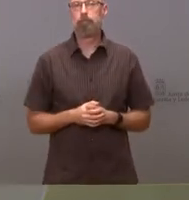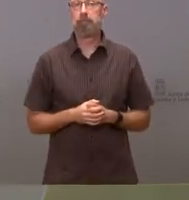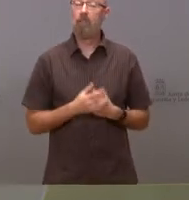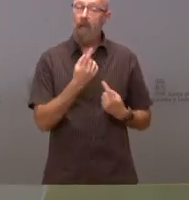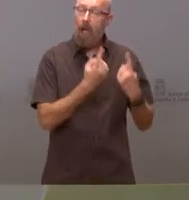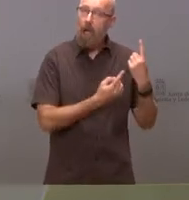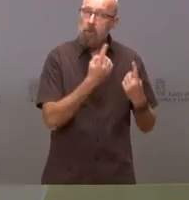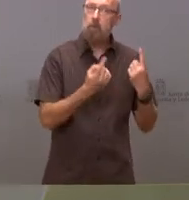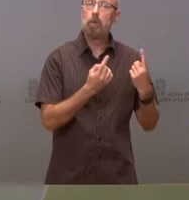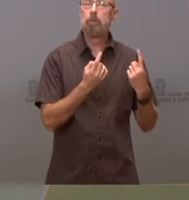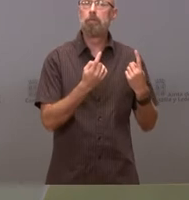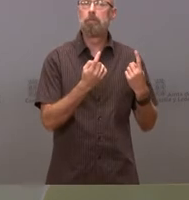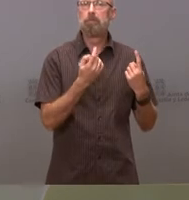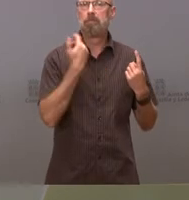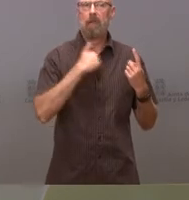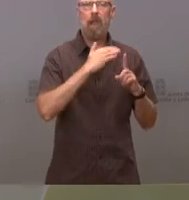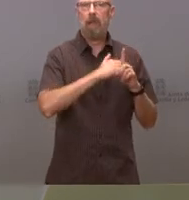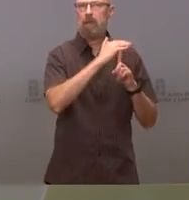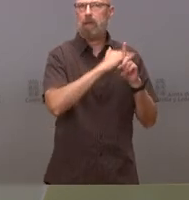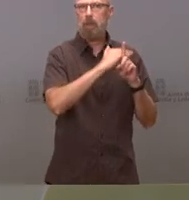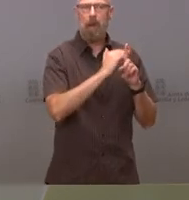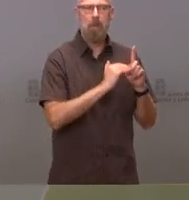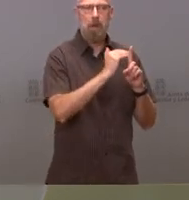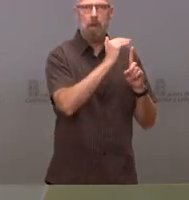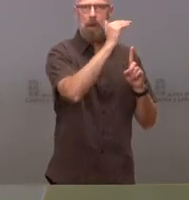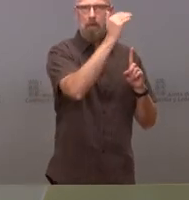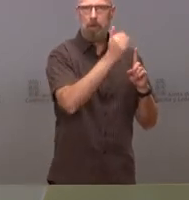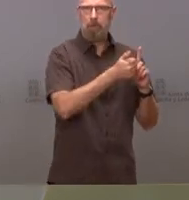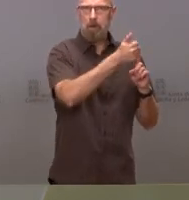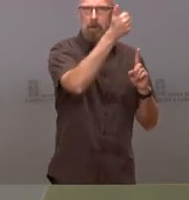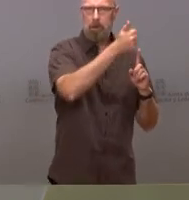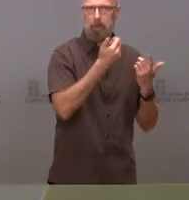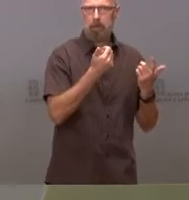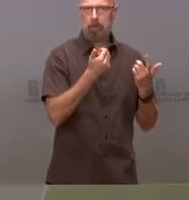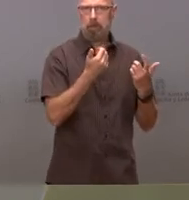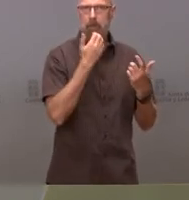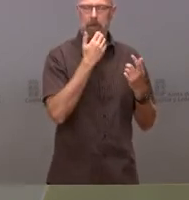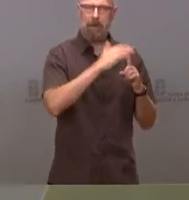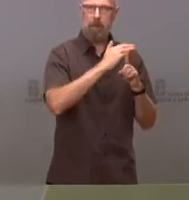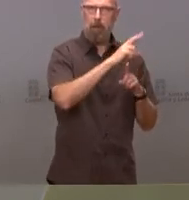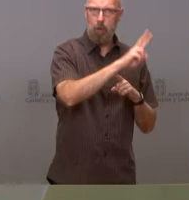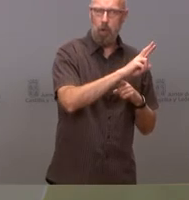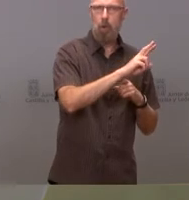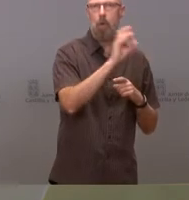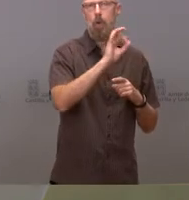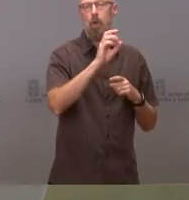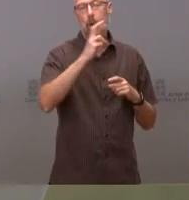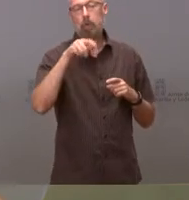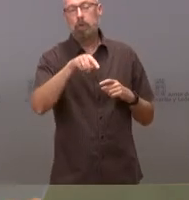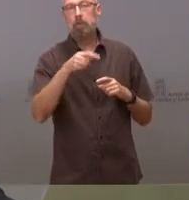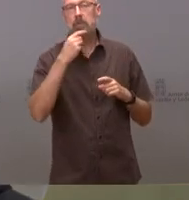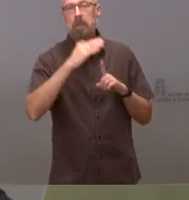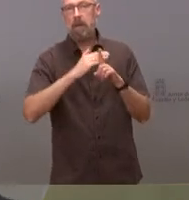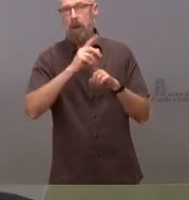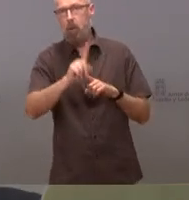cuales estuvieron hasta tres niveles, el incendio de Candeleda y el de Cepeda de la Mora, en nivel 2, y el de Arenas de San Pedro, en nivel